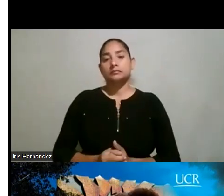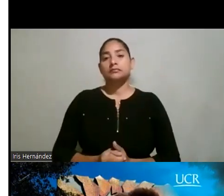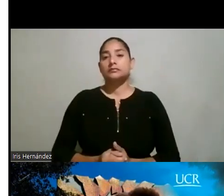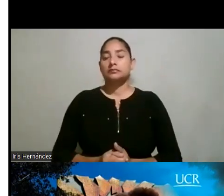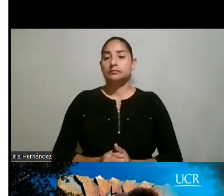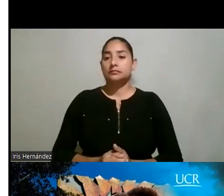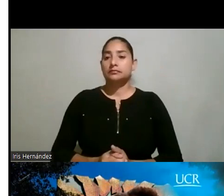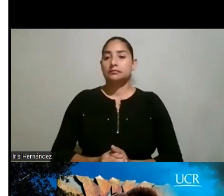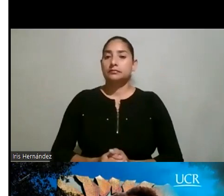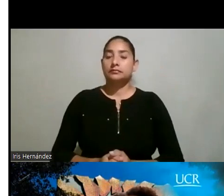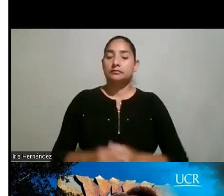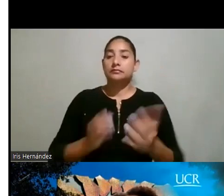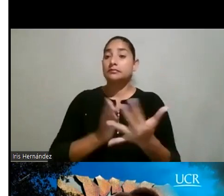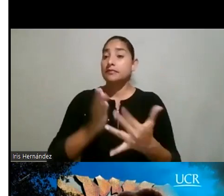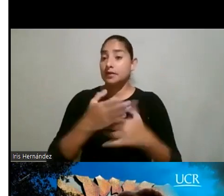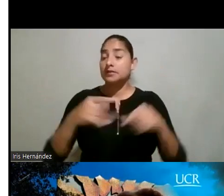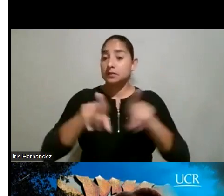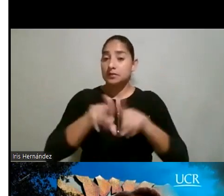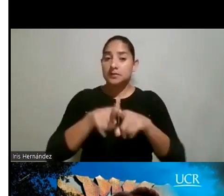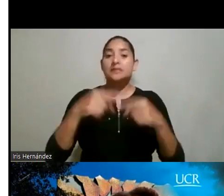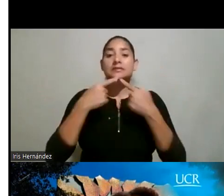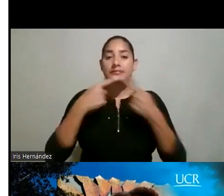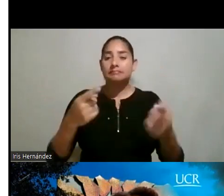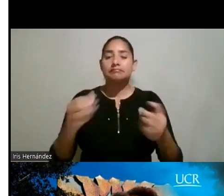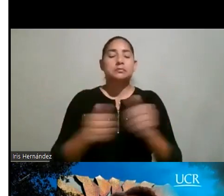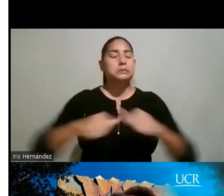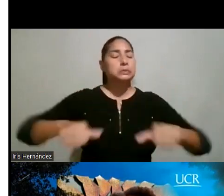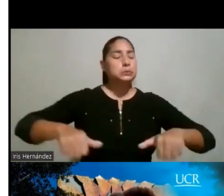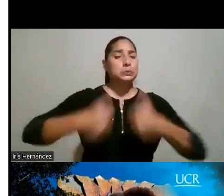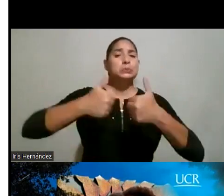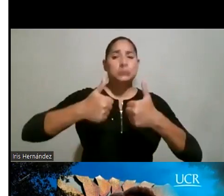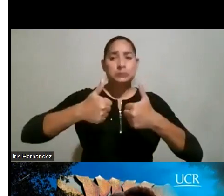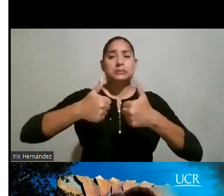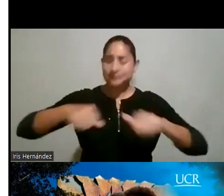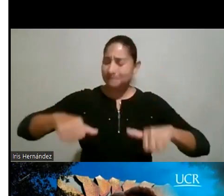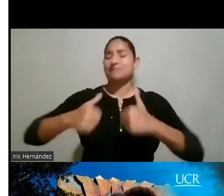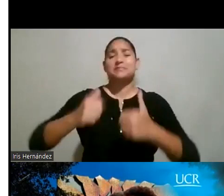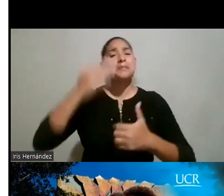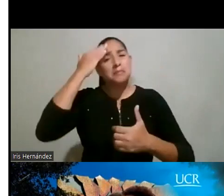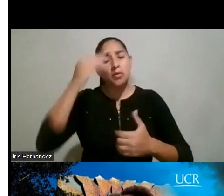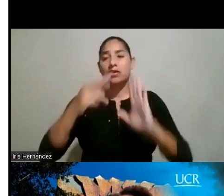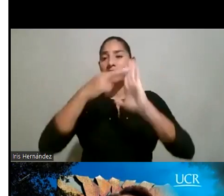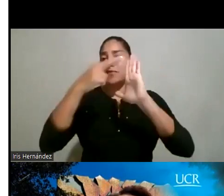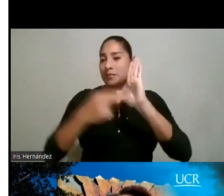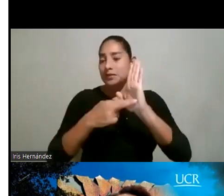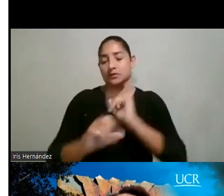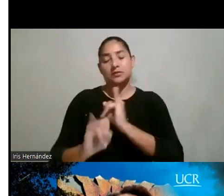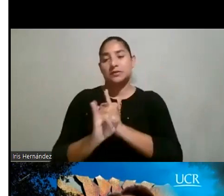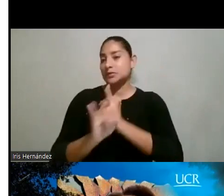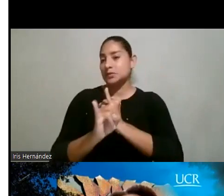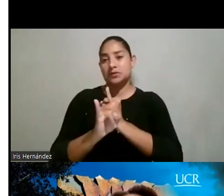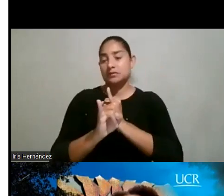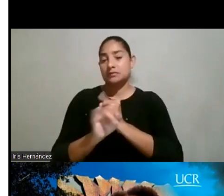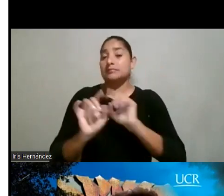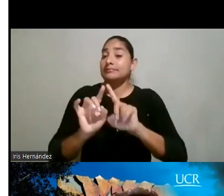En cuanto al acceso, como les decía, es el mayor reto que teníamos nosotros debido a la reglamentación institucional. Sin